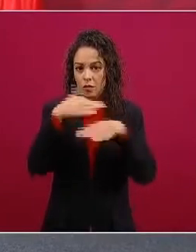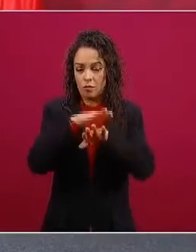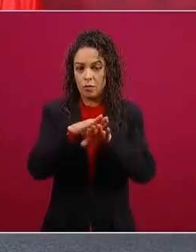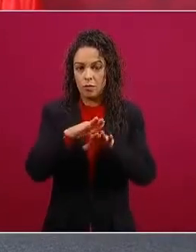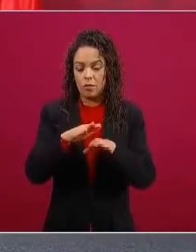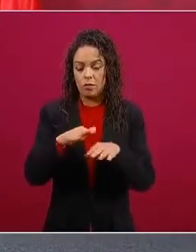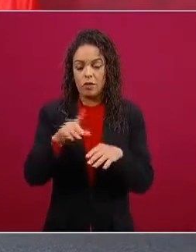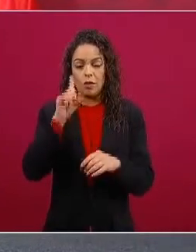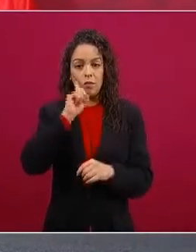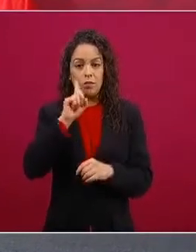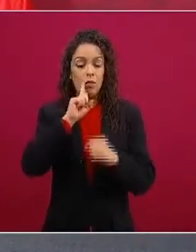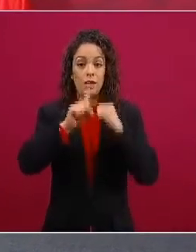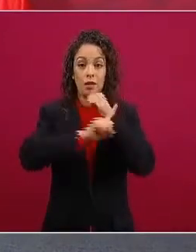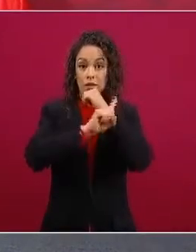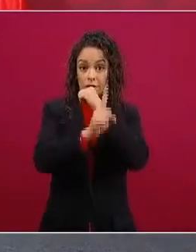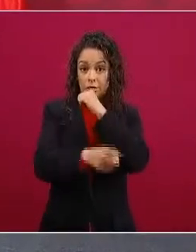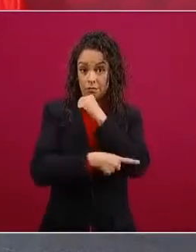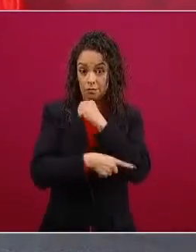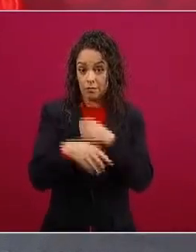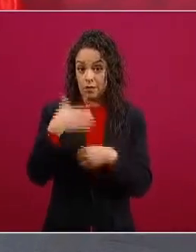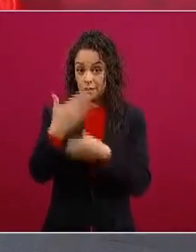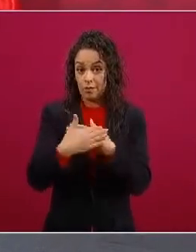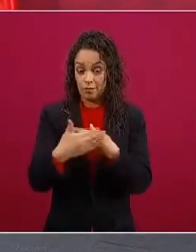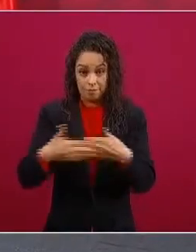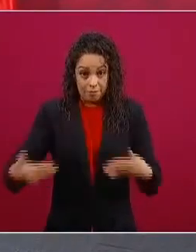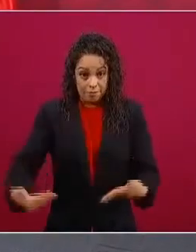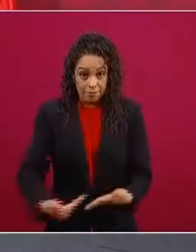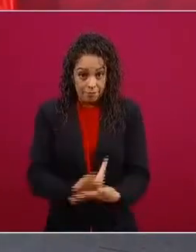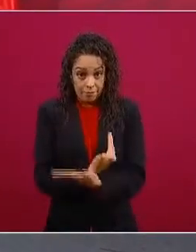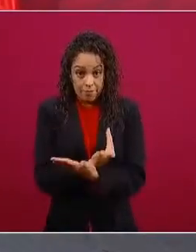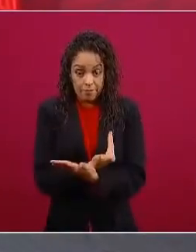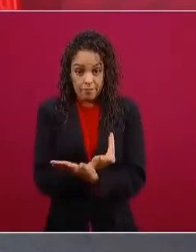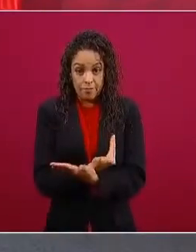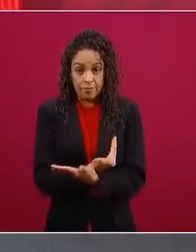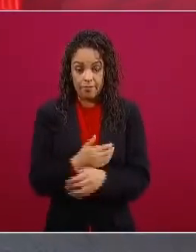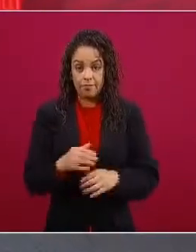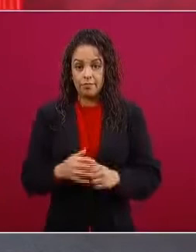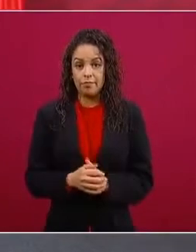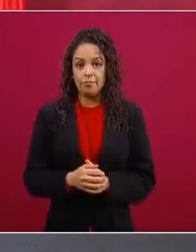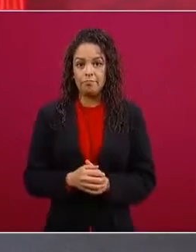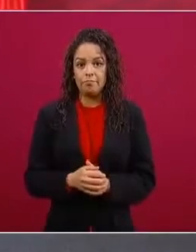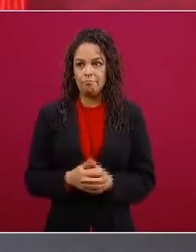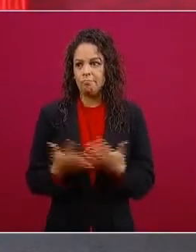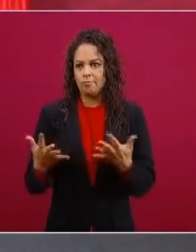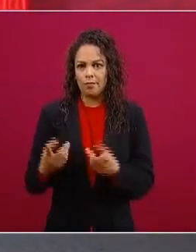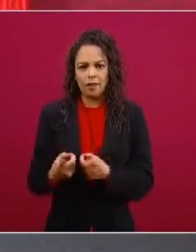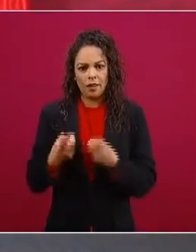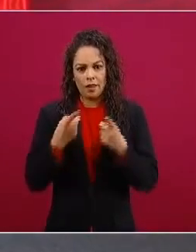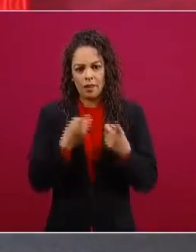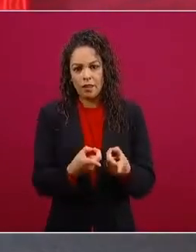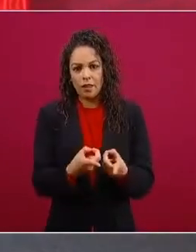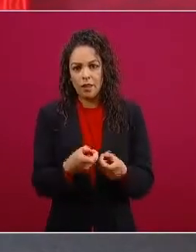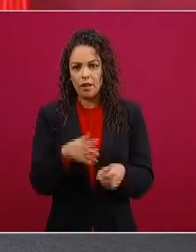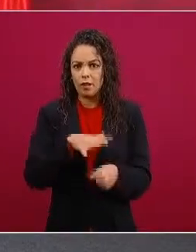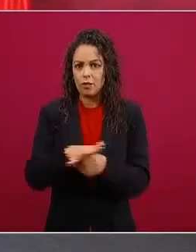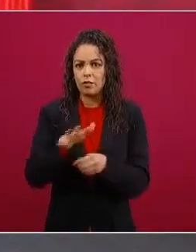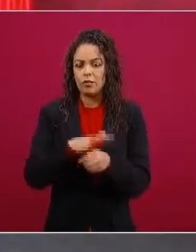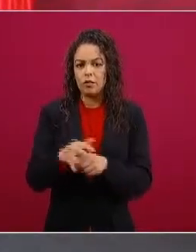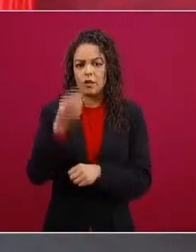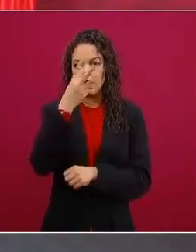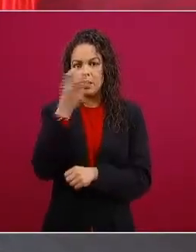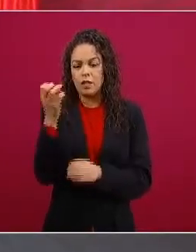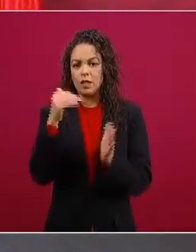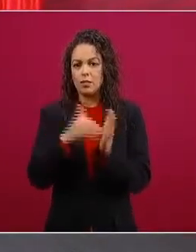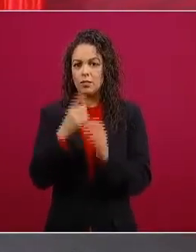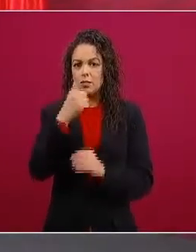que van a dar a luz tener tres mil ciento cincuenta